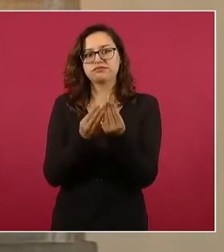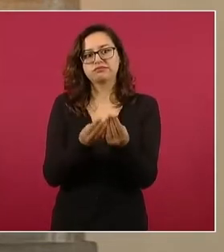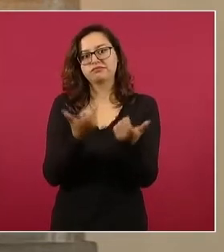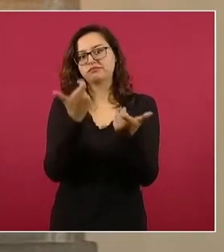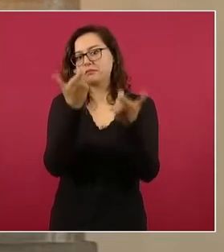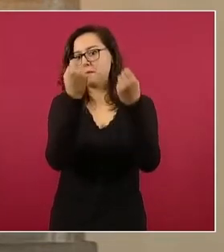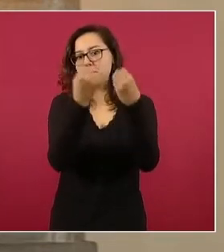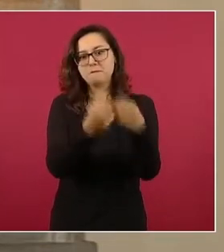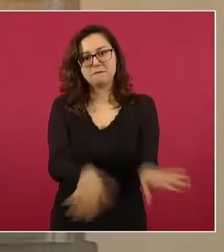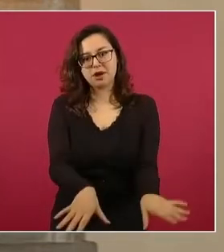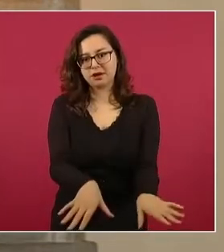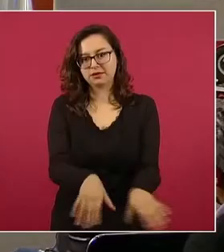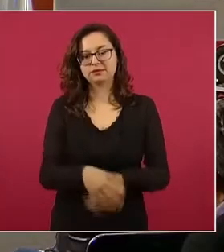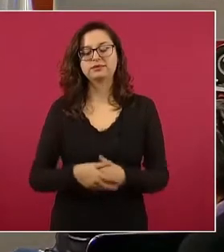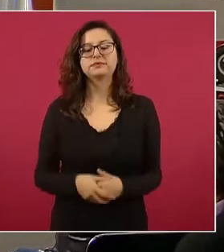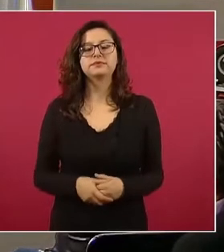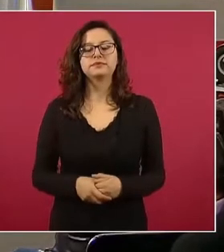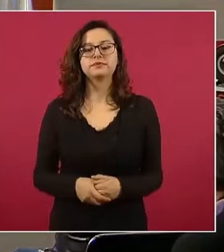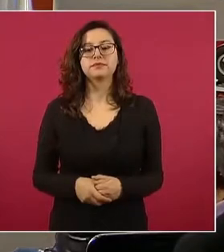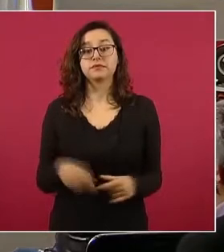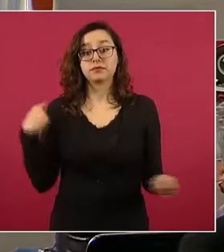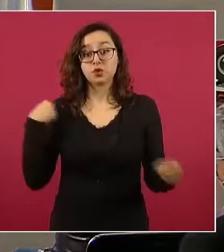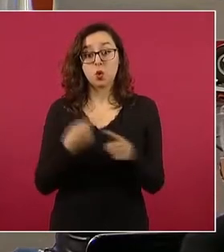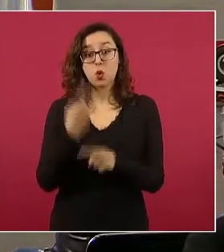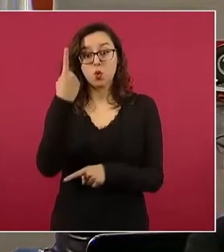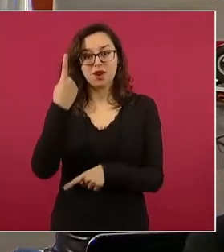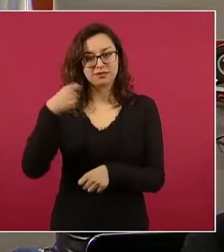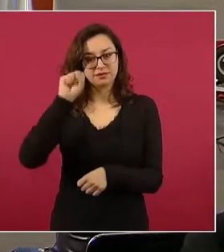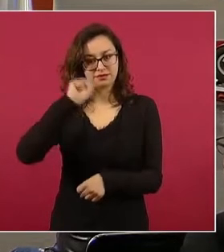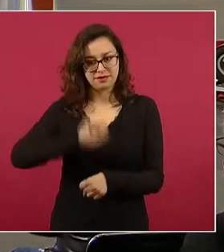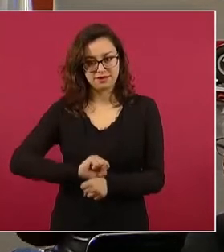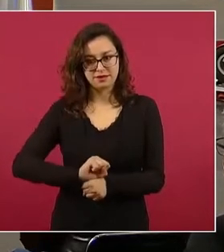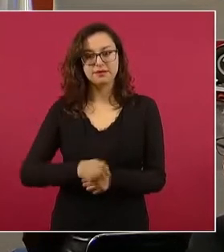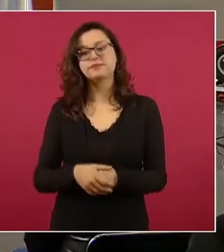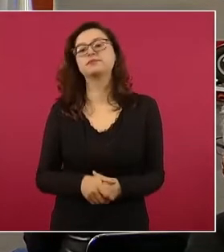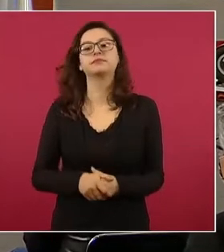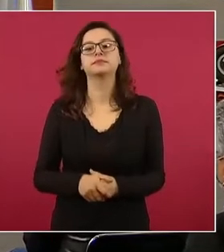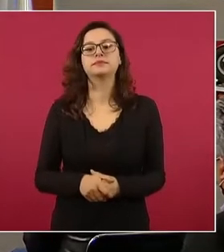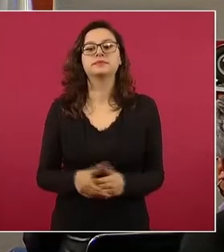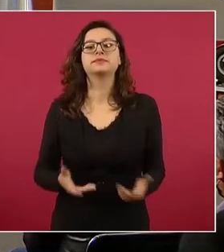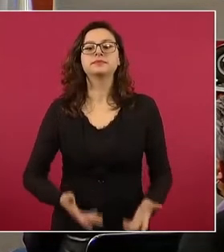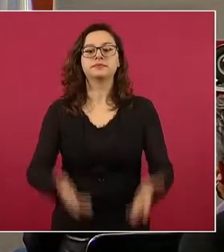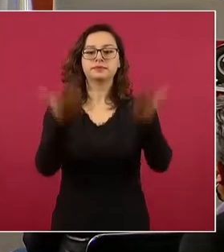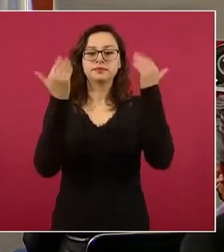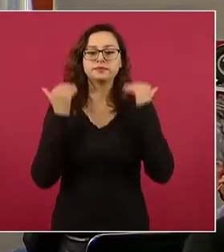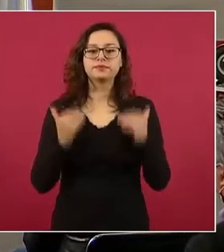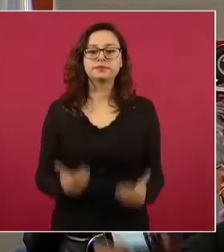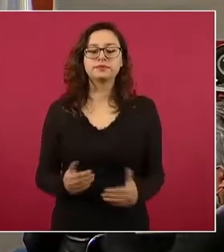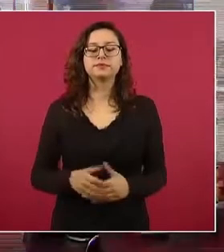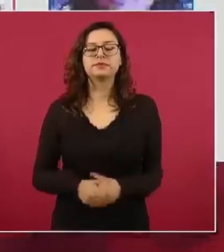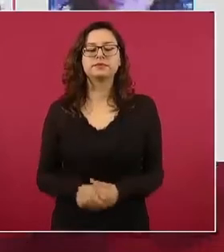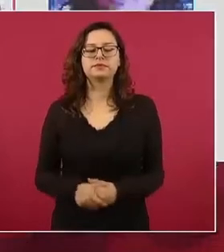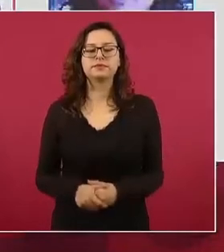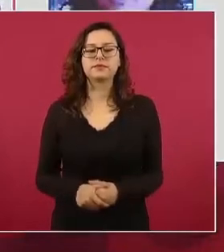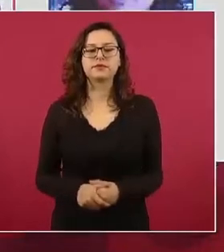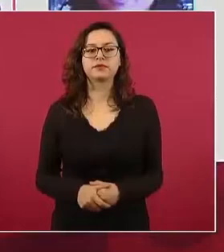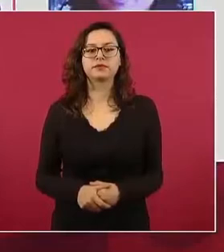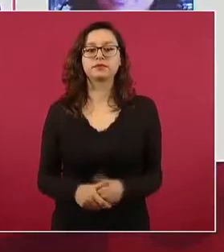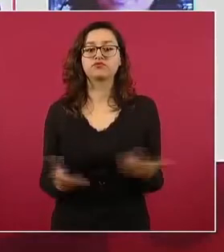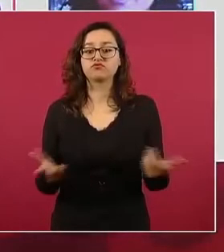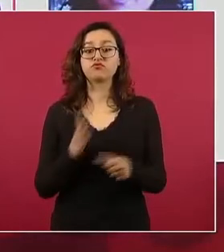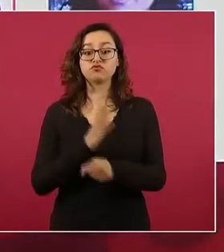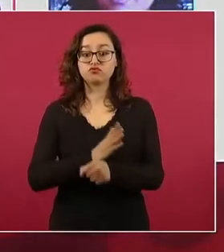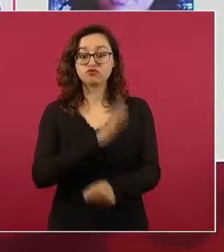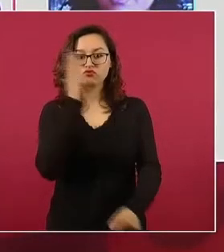esta semana. Siguiente. También, como lo hemos señalado en otras ocasiones, el combate a la impunidad no